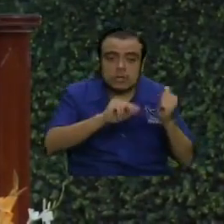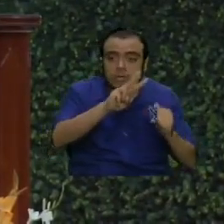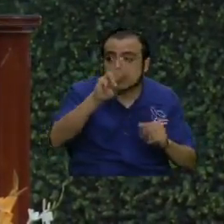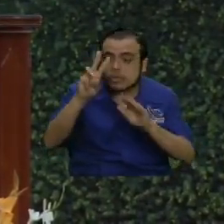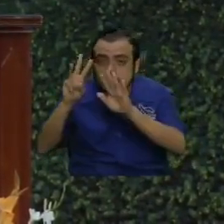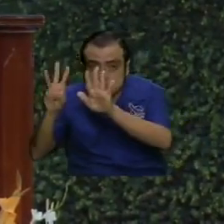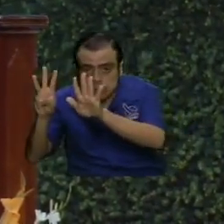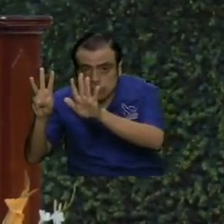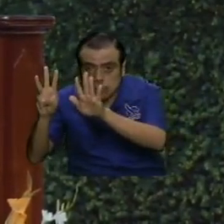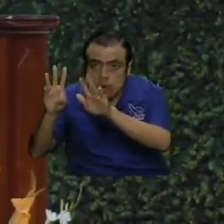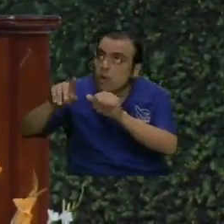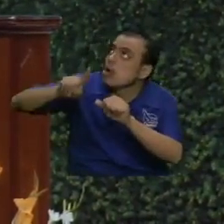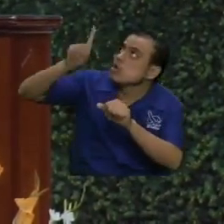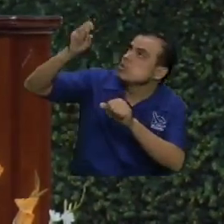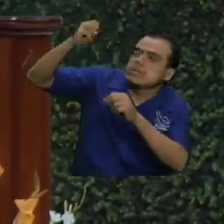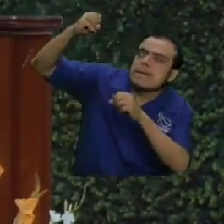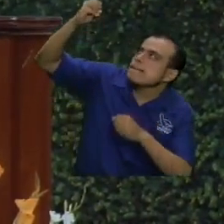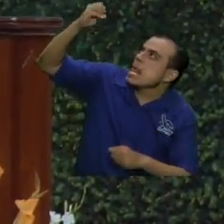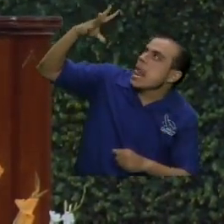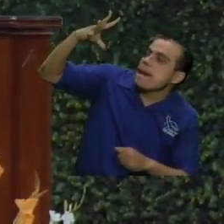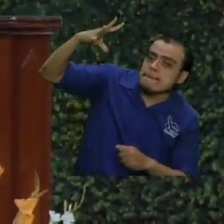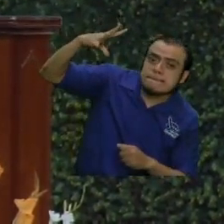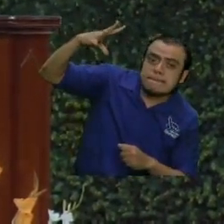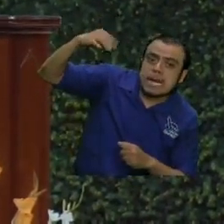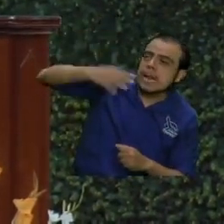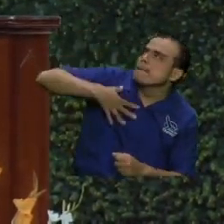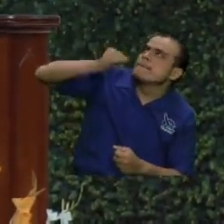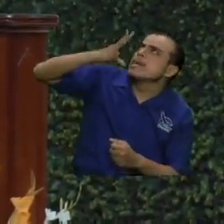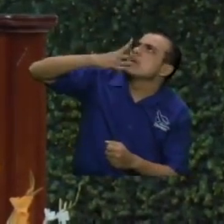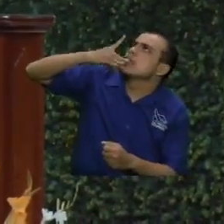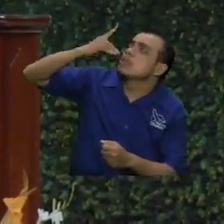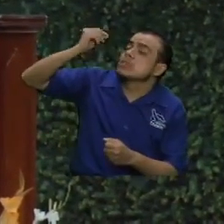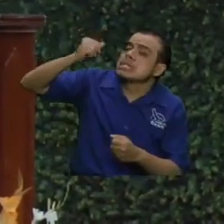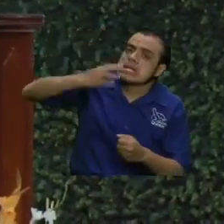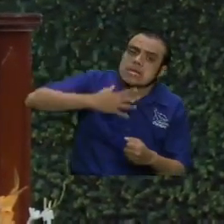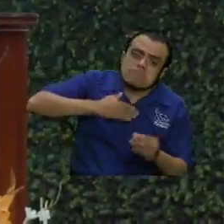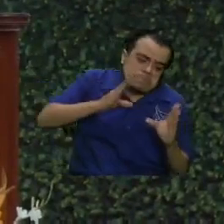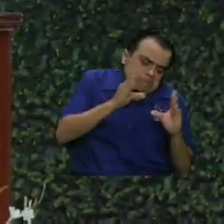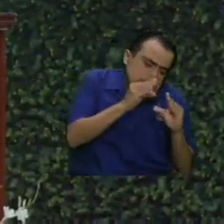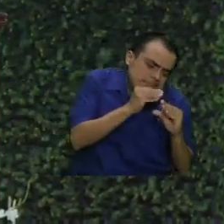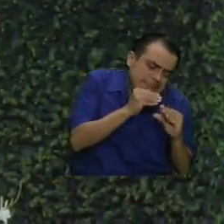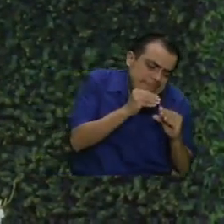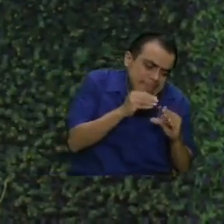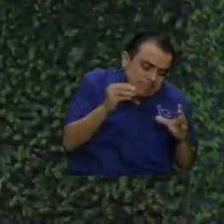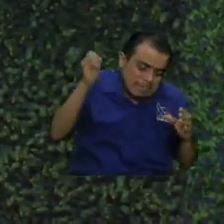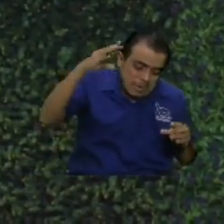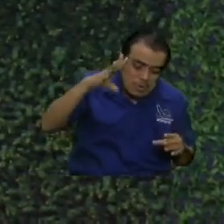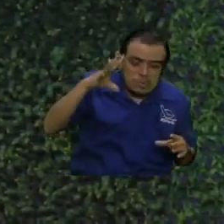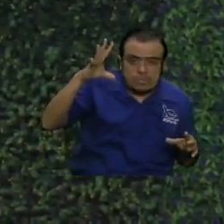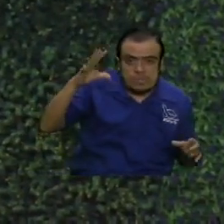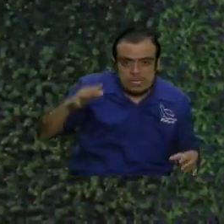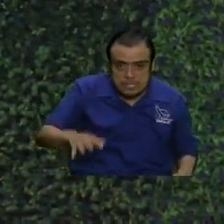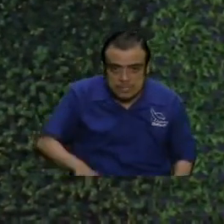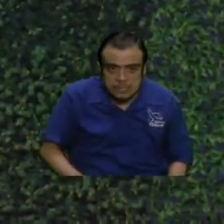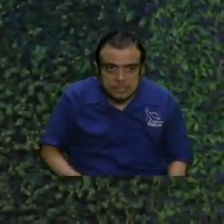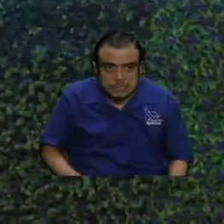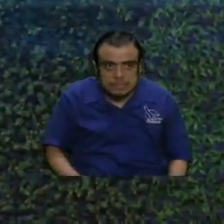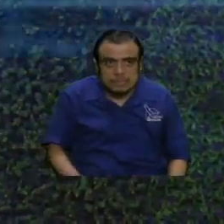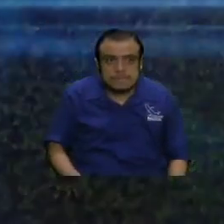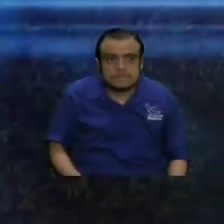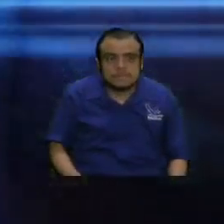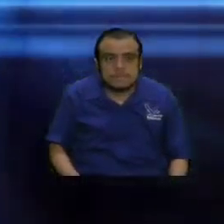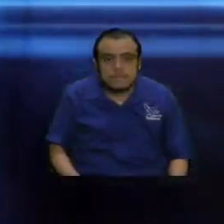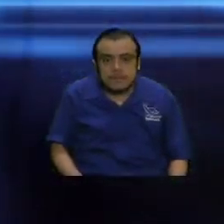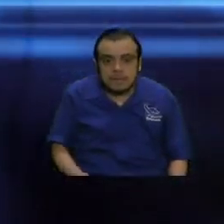Tú enciendes mi lámpara, oh Señor, mi Dios, que alumbra mis tinieblas. O sea, que a